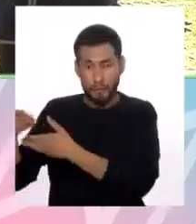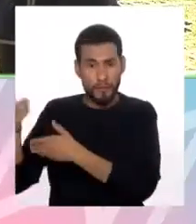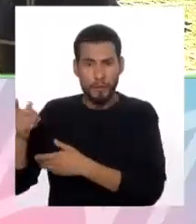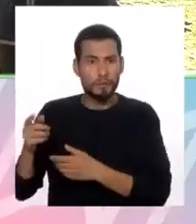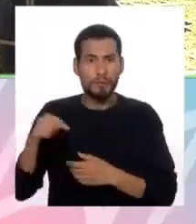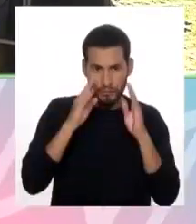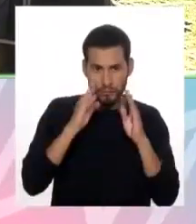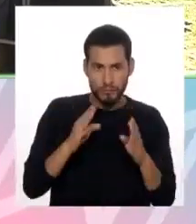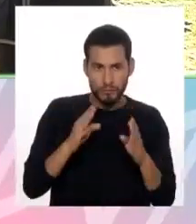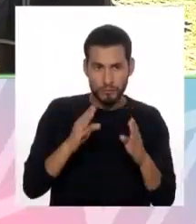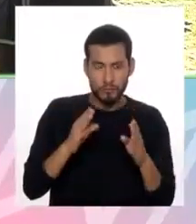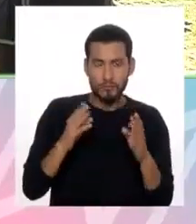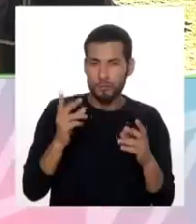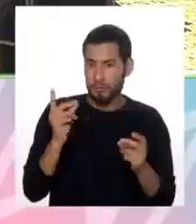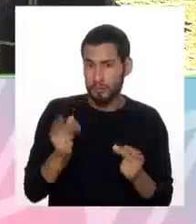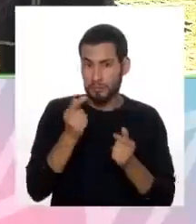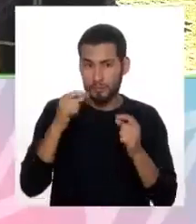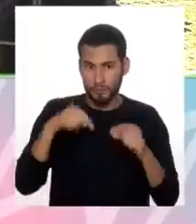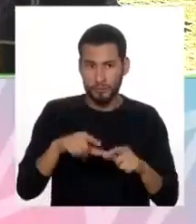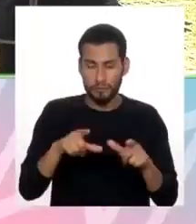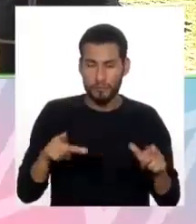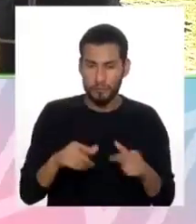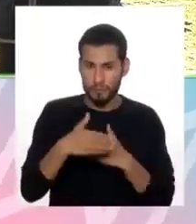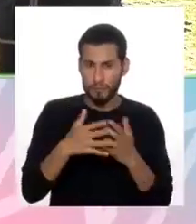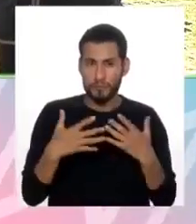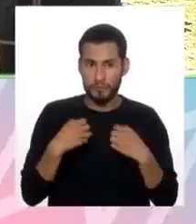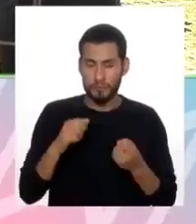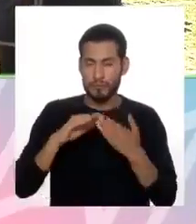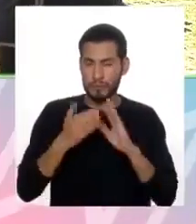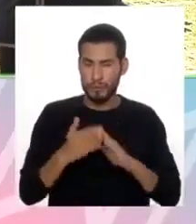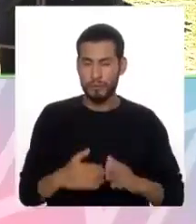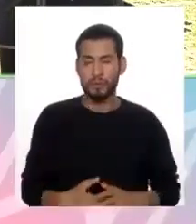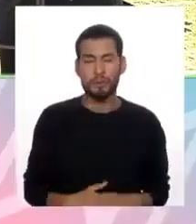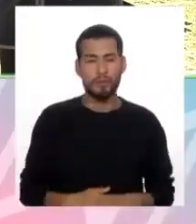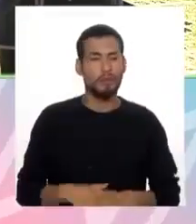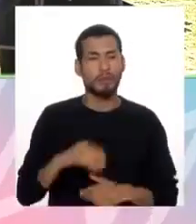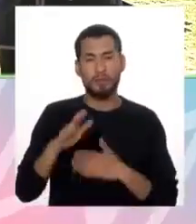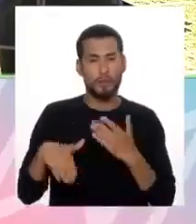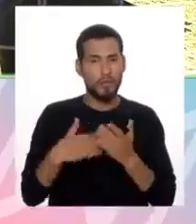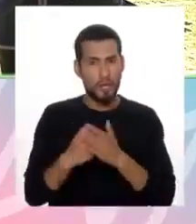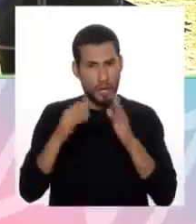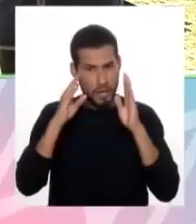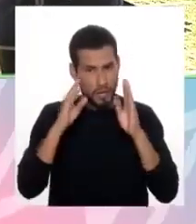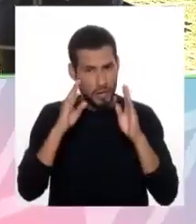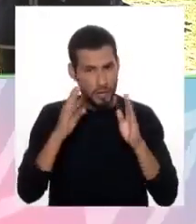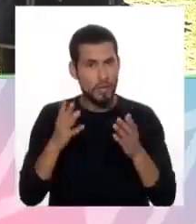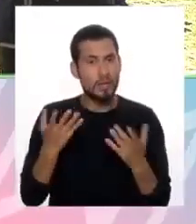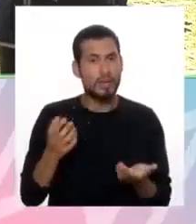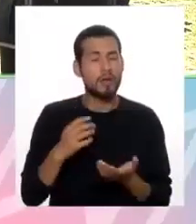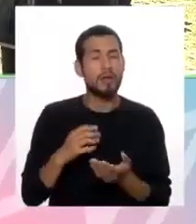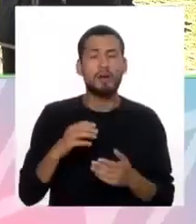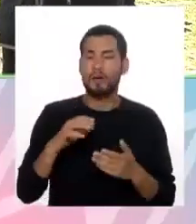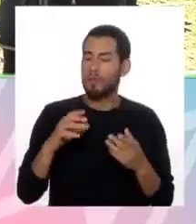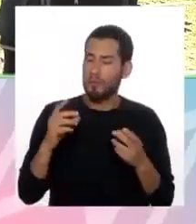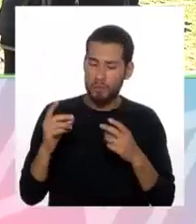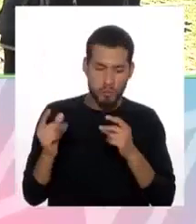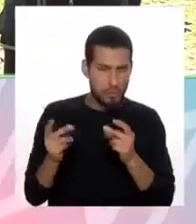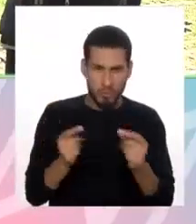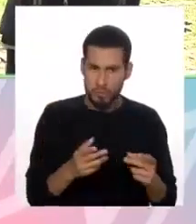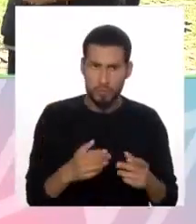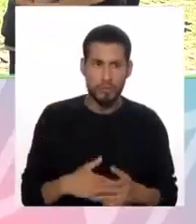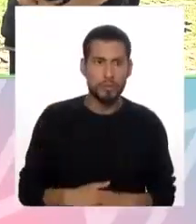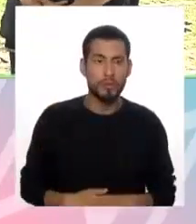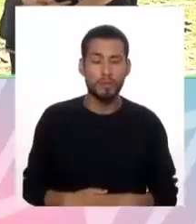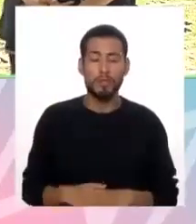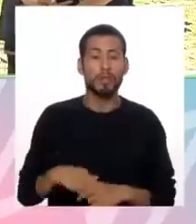y atenderse de manera inmediata acá en el centro de salud mental comunitaria, ¿no? Todas las atenciones son de forma ambulatoria. Y también hay